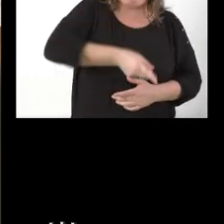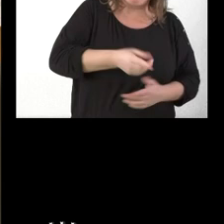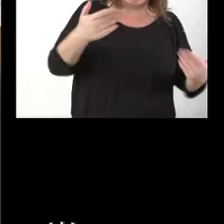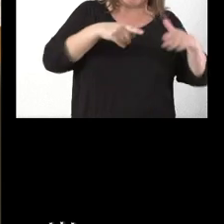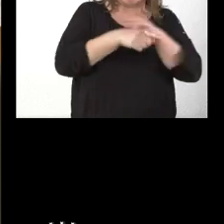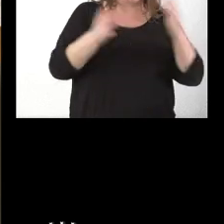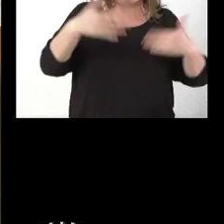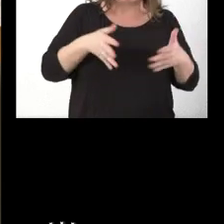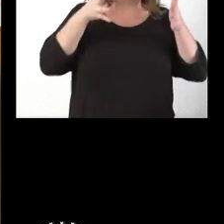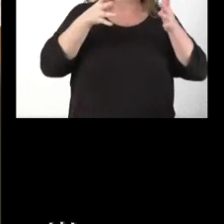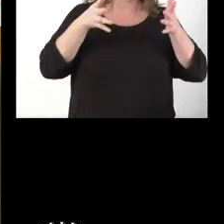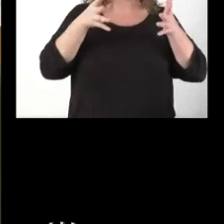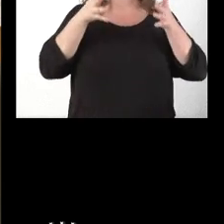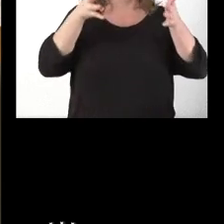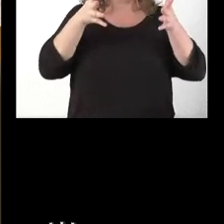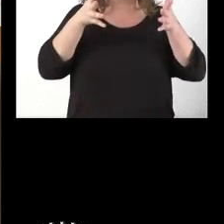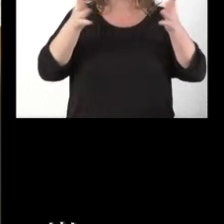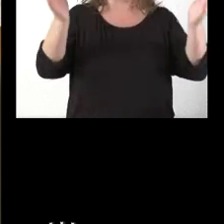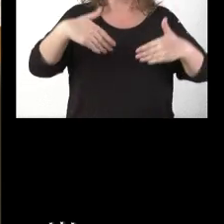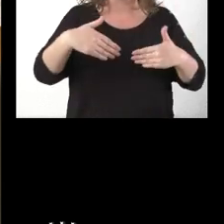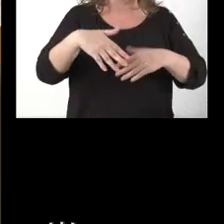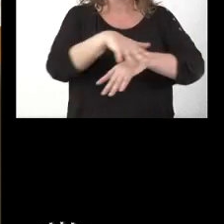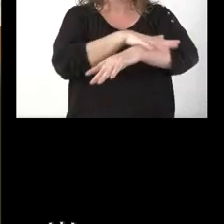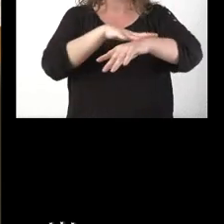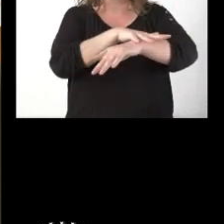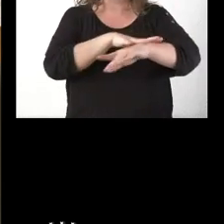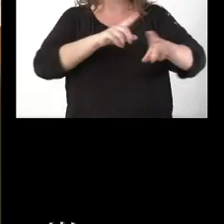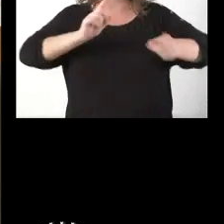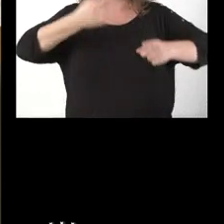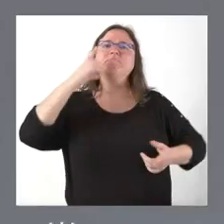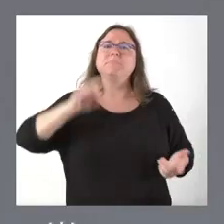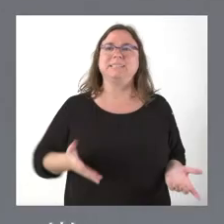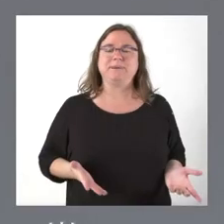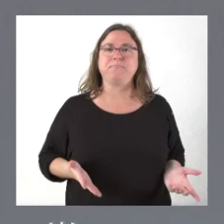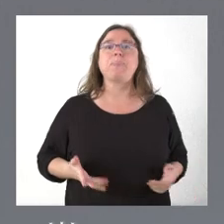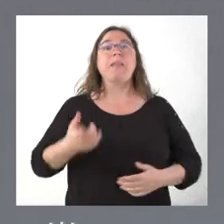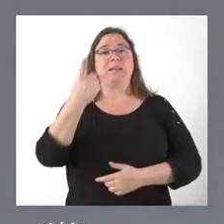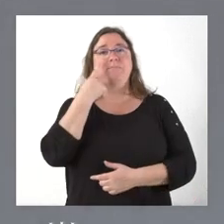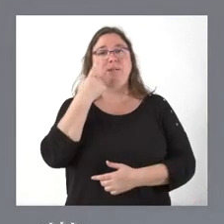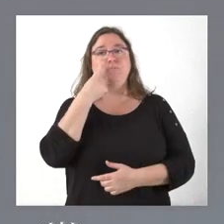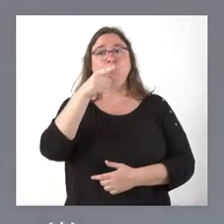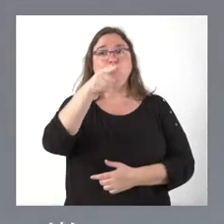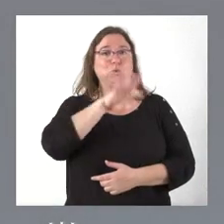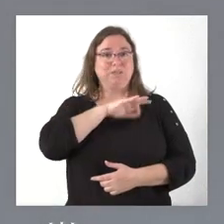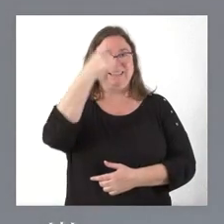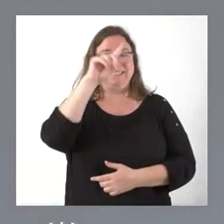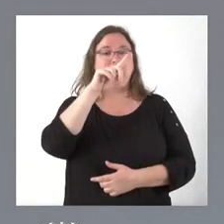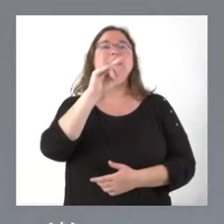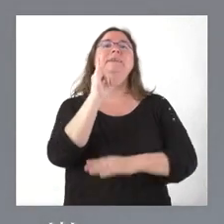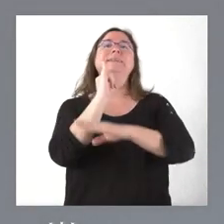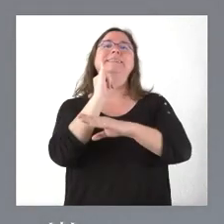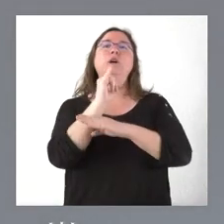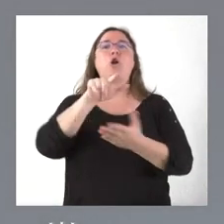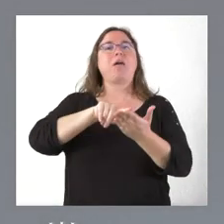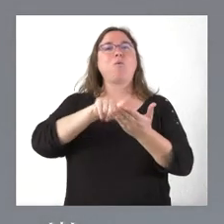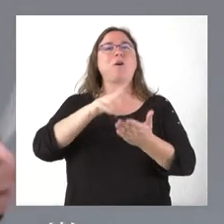hay consejo asesor, ¿quién gobierna eso? Vamos a ver, usted sabe que del Instituto de la Lengua yo tengo